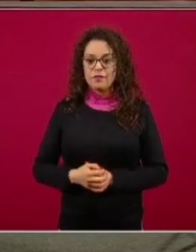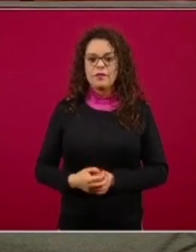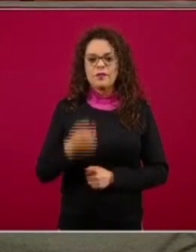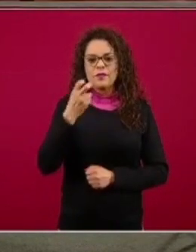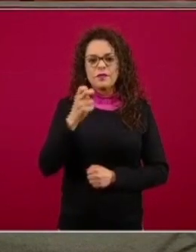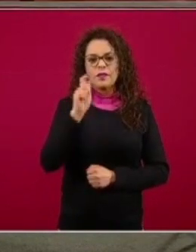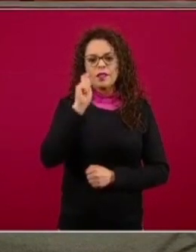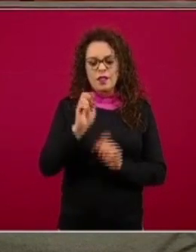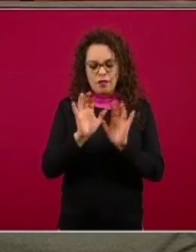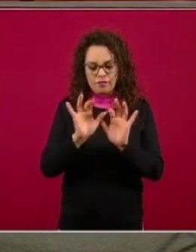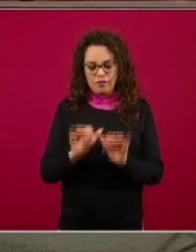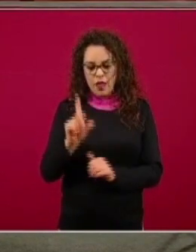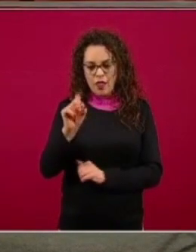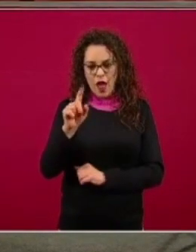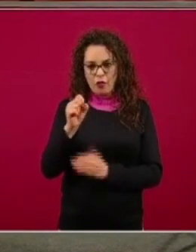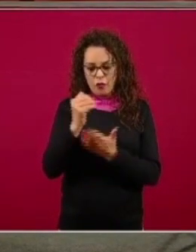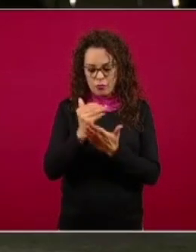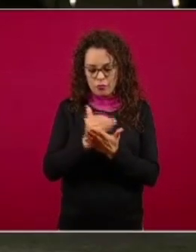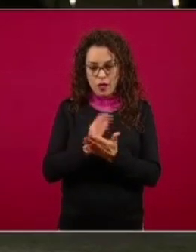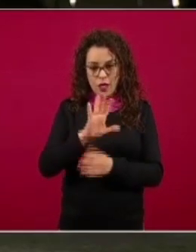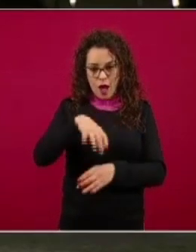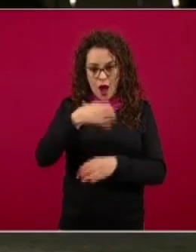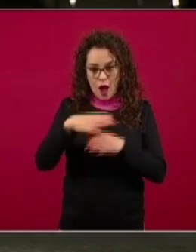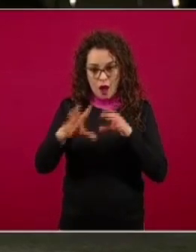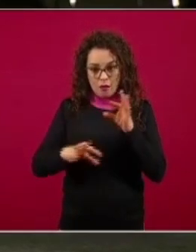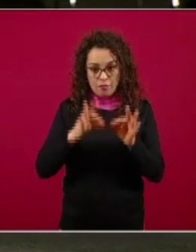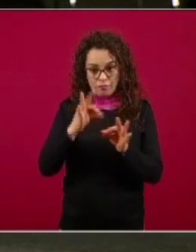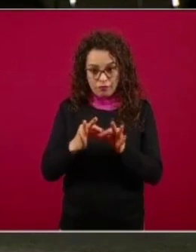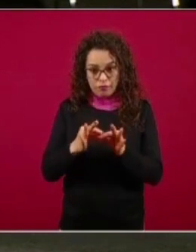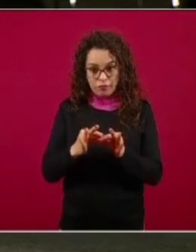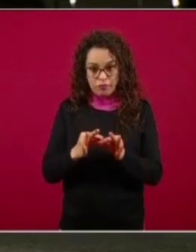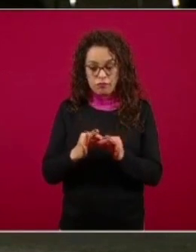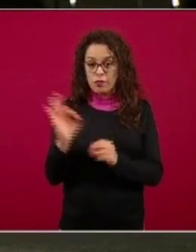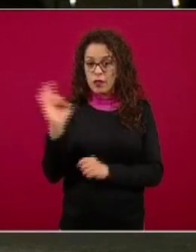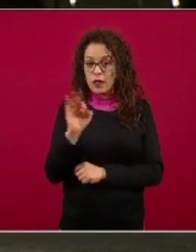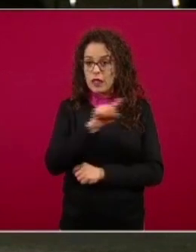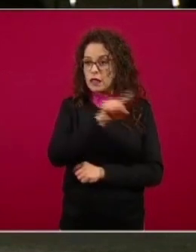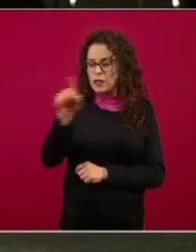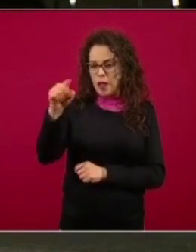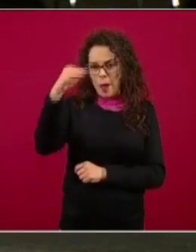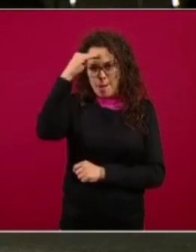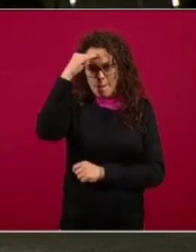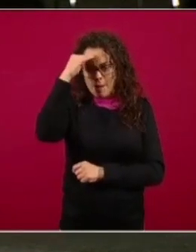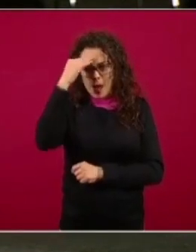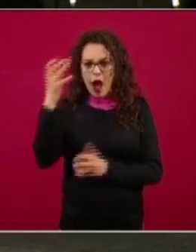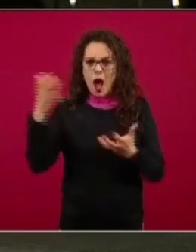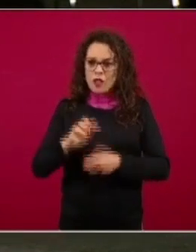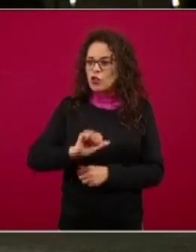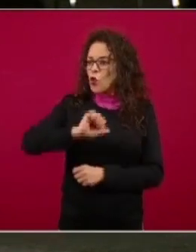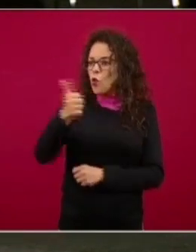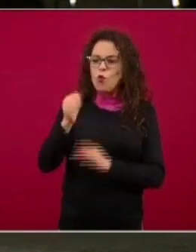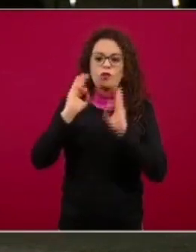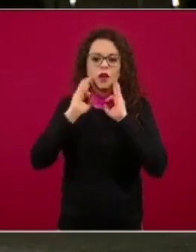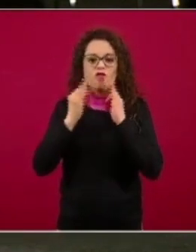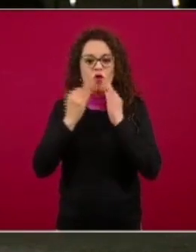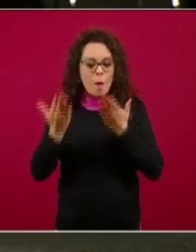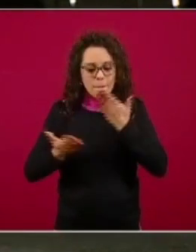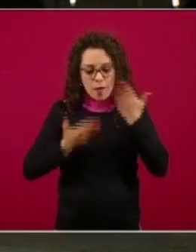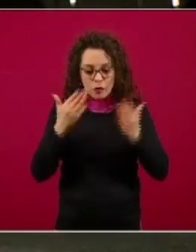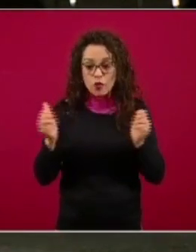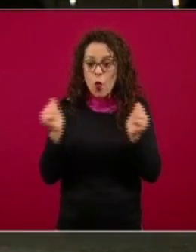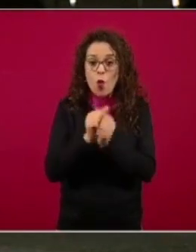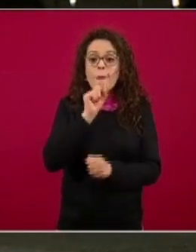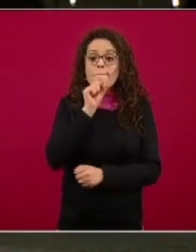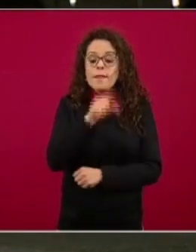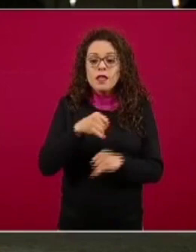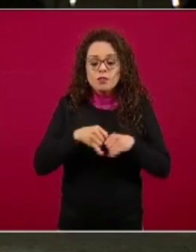preliminares y ya que los concluyan han pensado en hacer algún otro tipo de estudio con esta misma información y de